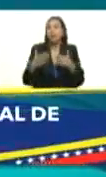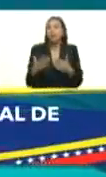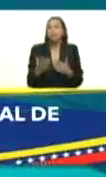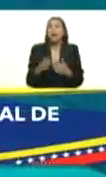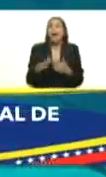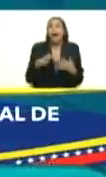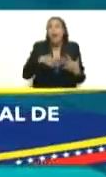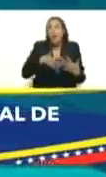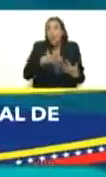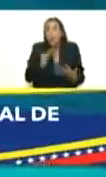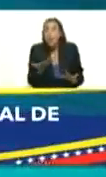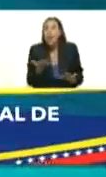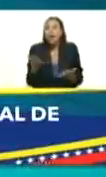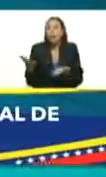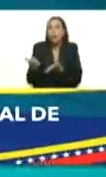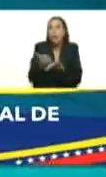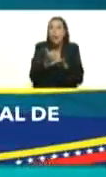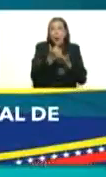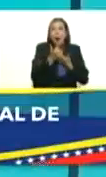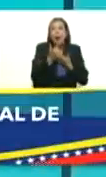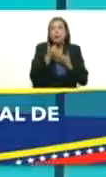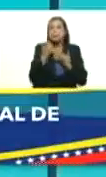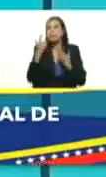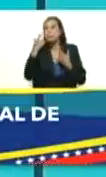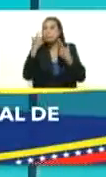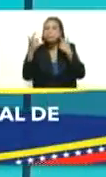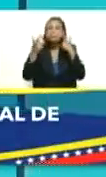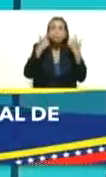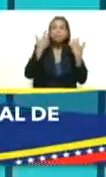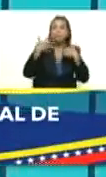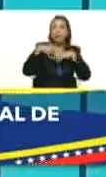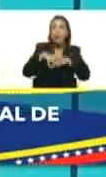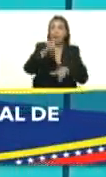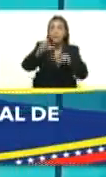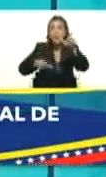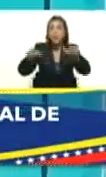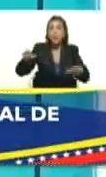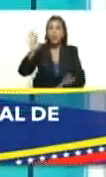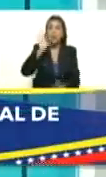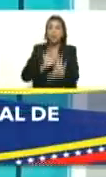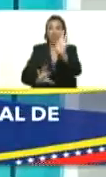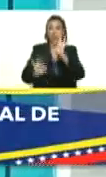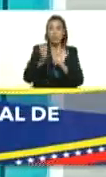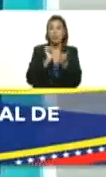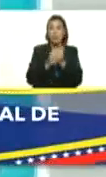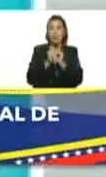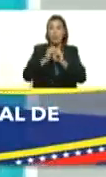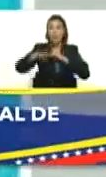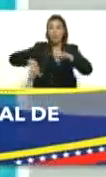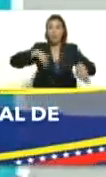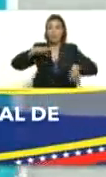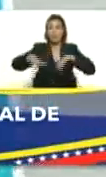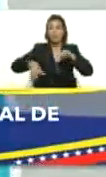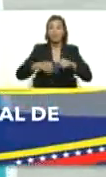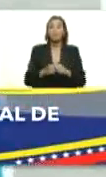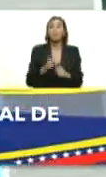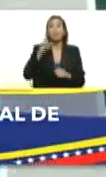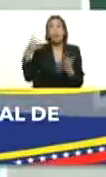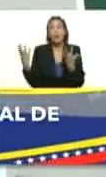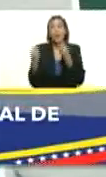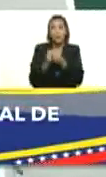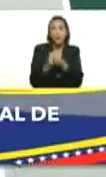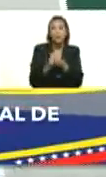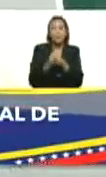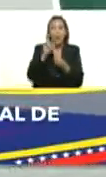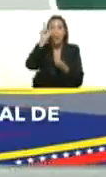ir caminando me acompañan integrantes de la Comisión de la Selección Nacional de Natación nos acompaña